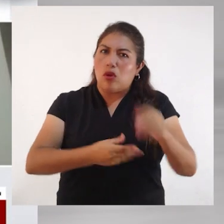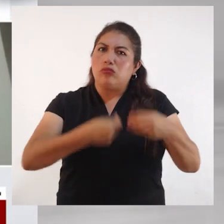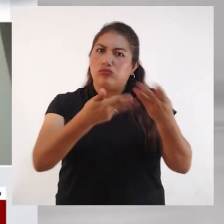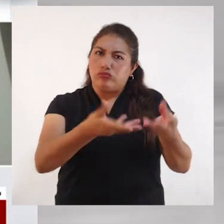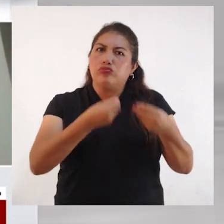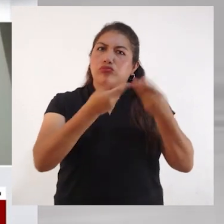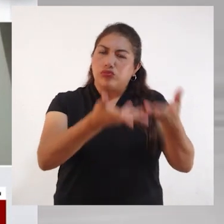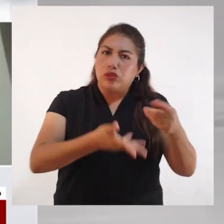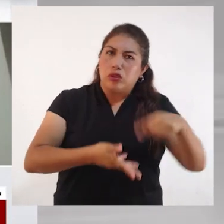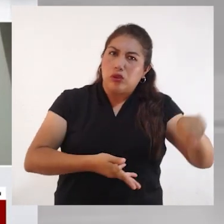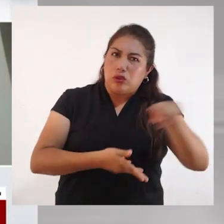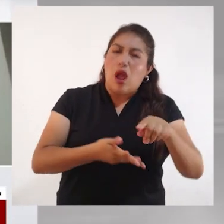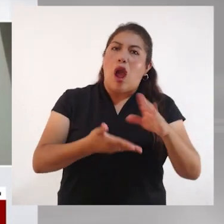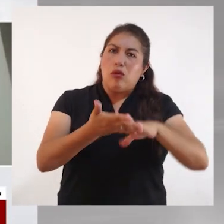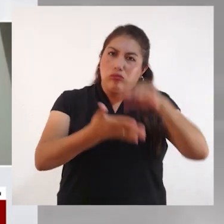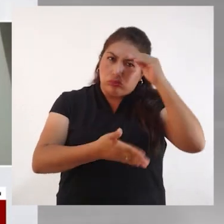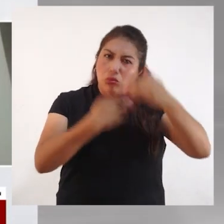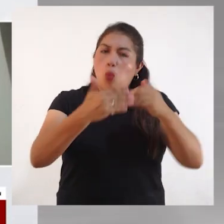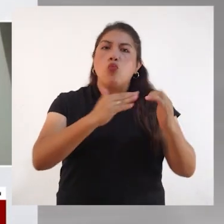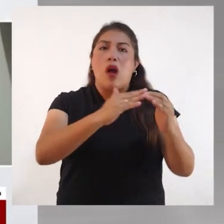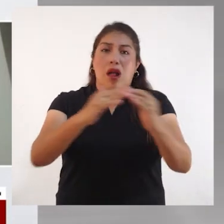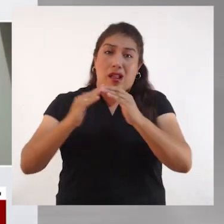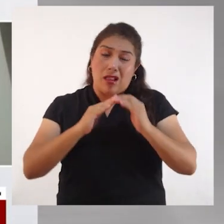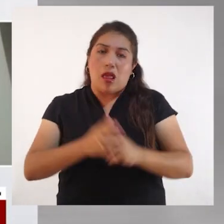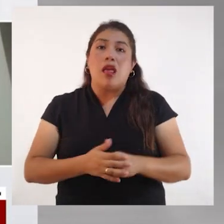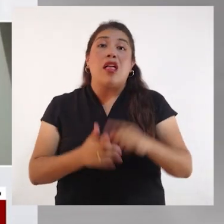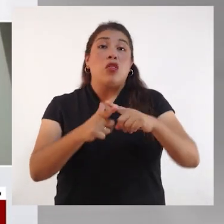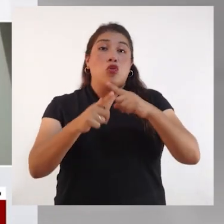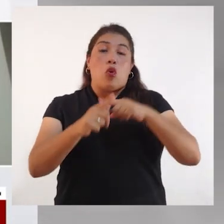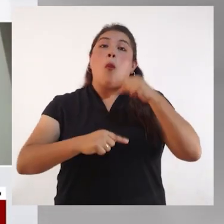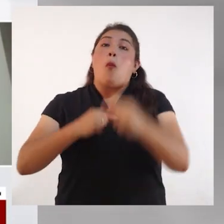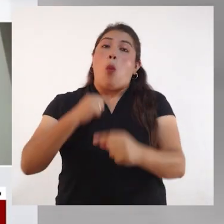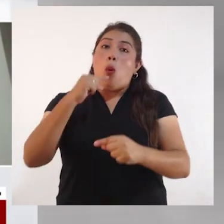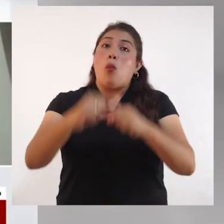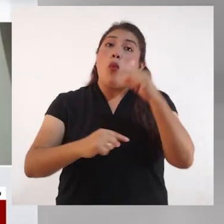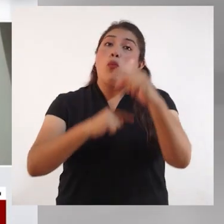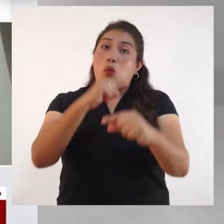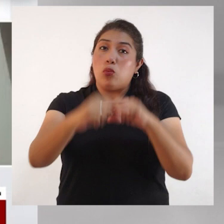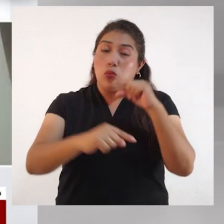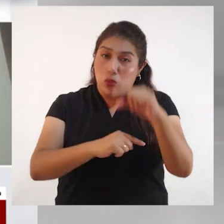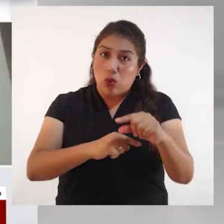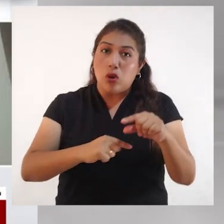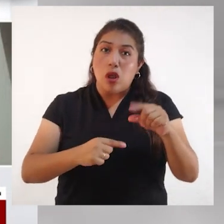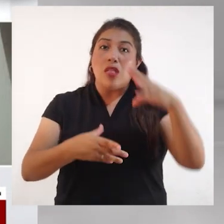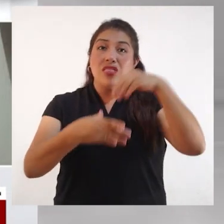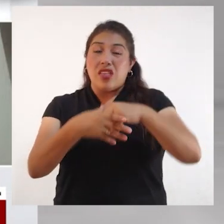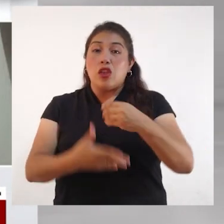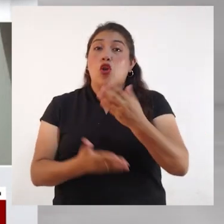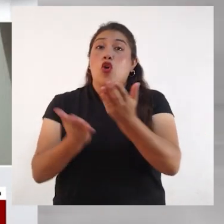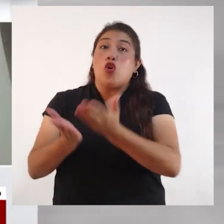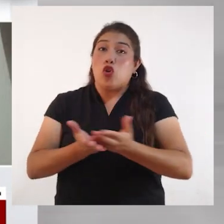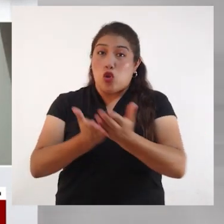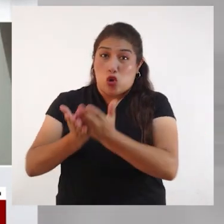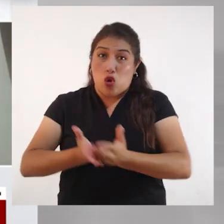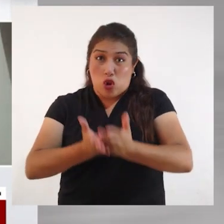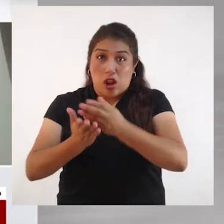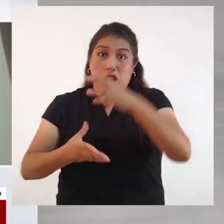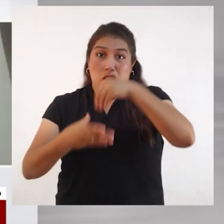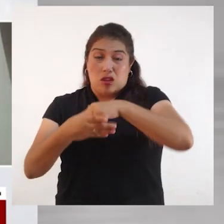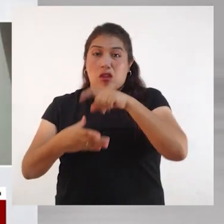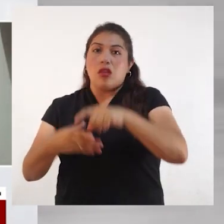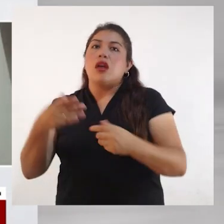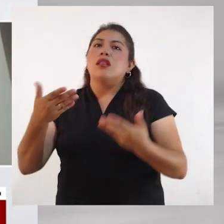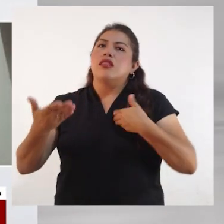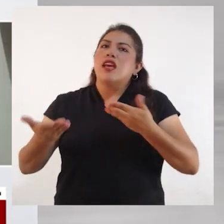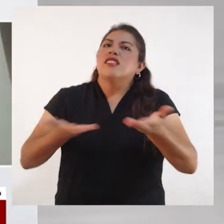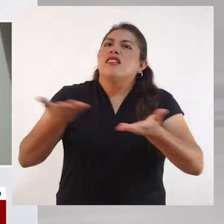a brindar una educación inclusiva. Y poco a poco tiene que construirse en cada comunidad educativa servicios de